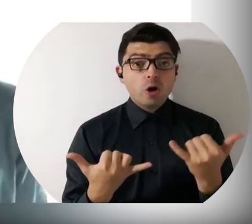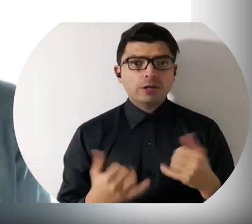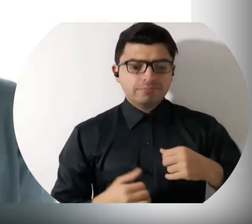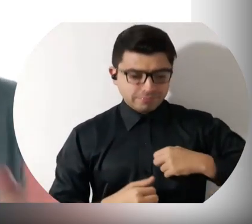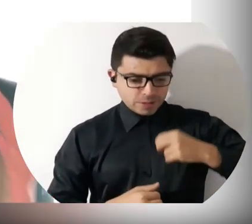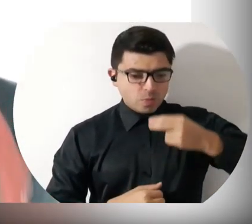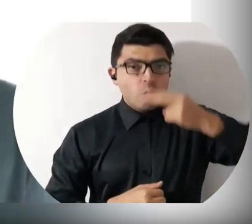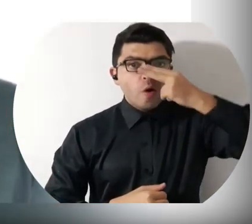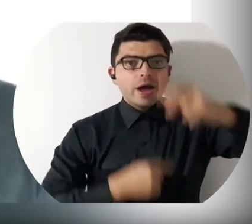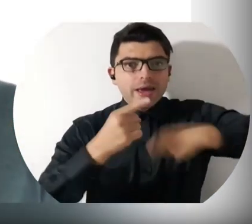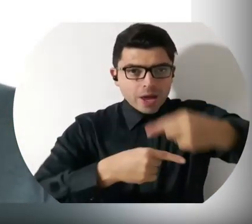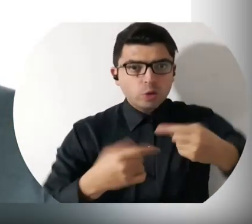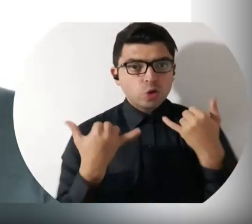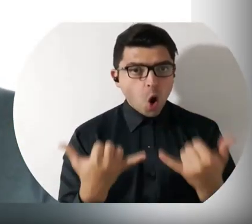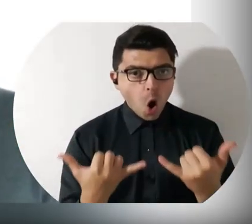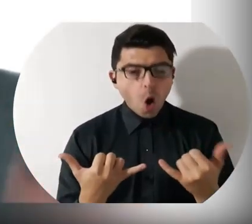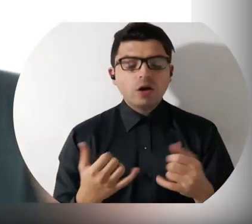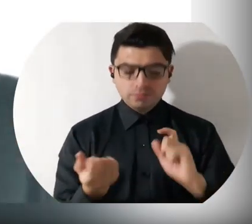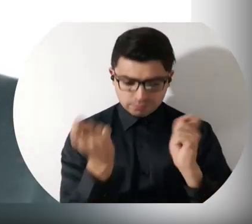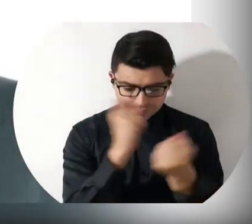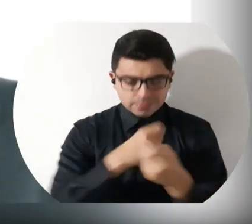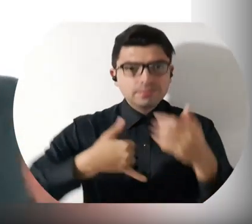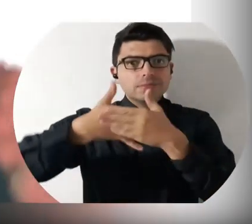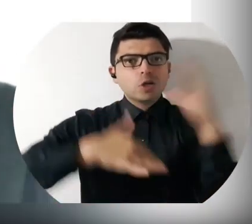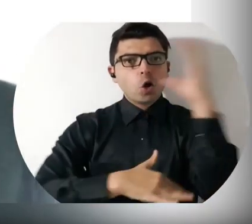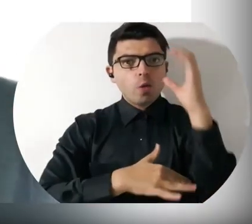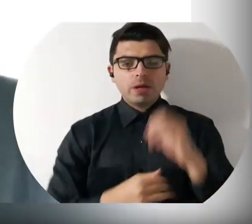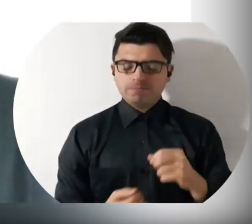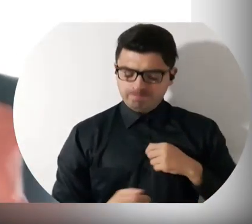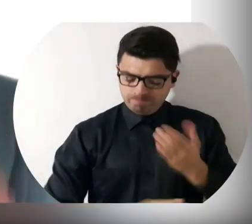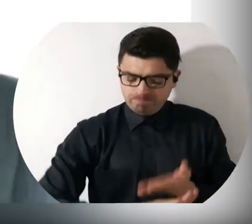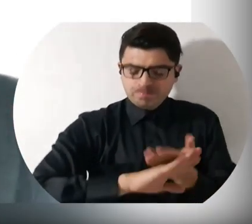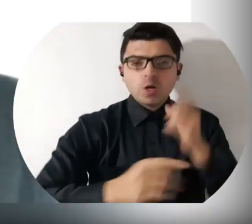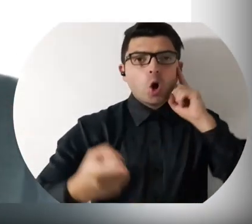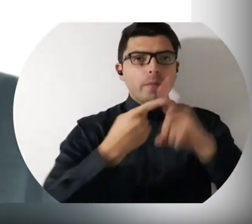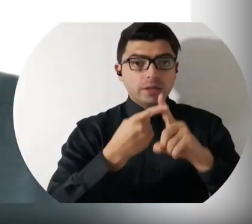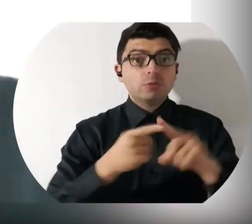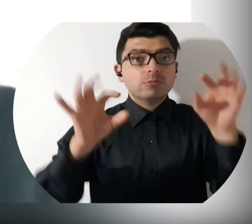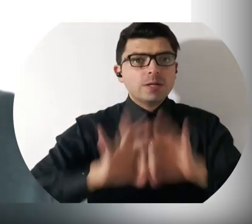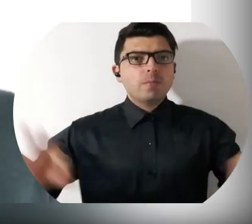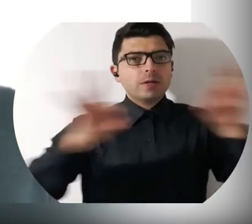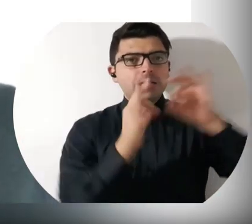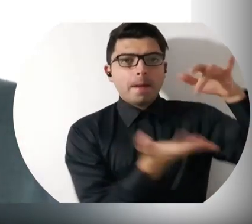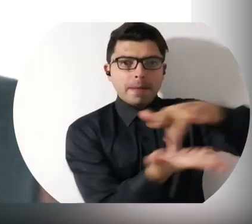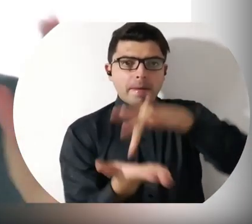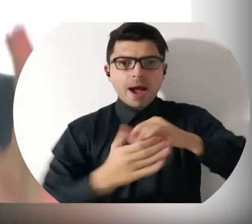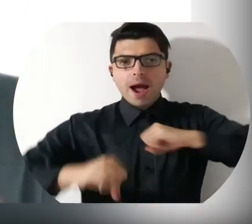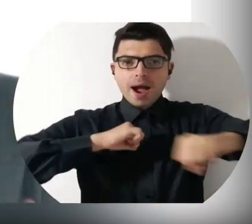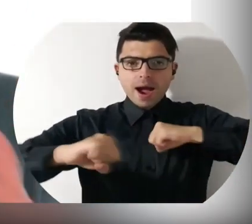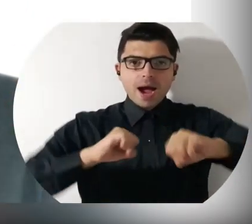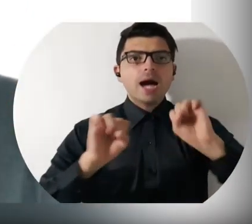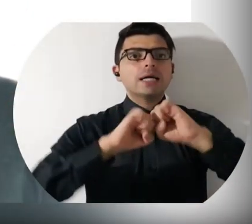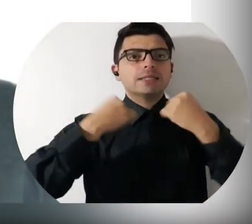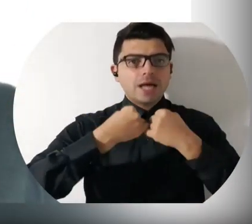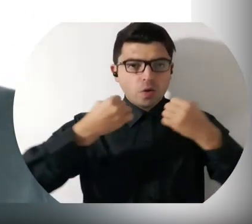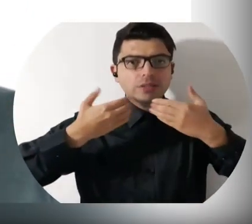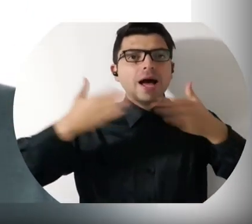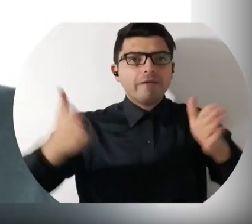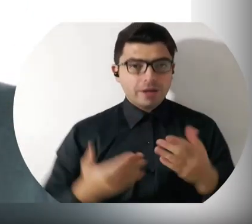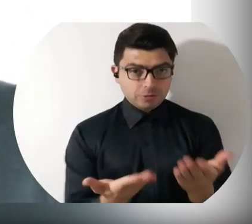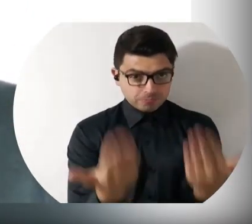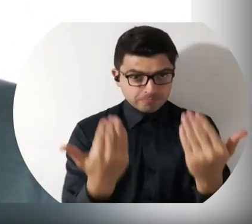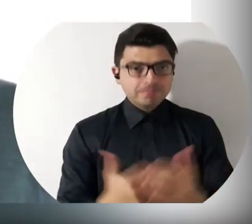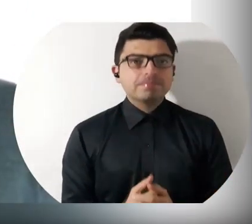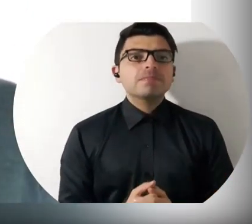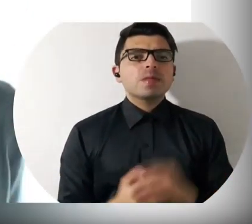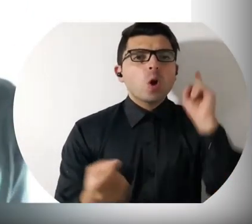trascendencia para nuestra generación y nuestro país, es importante ser propositivos y objetivos. De ahí la importancia de participar de manera activa en